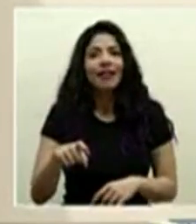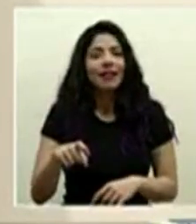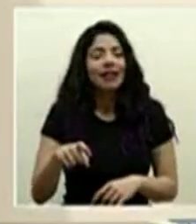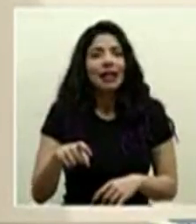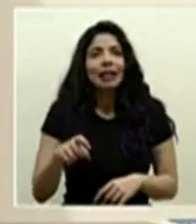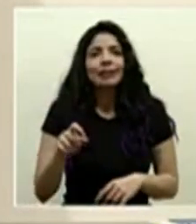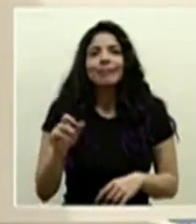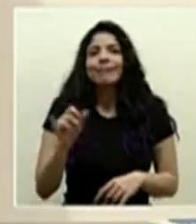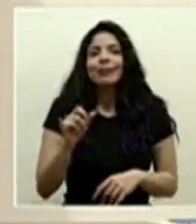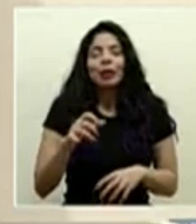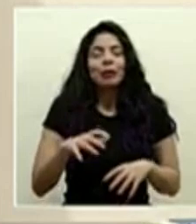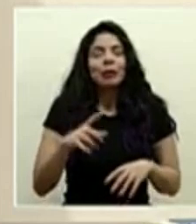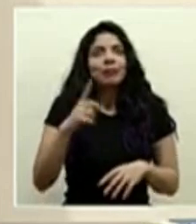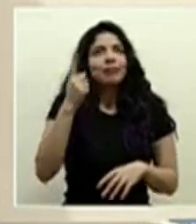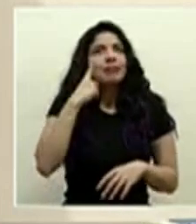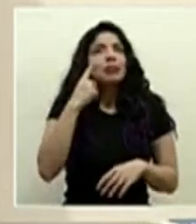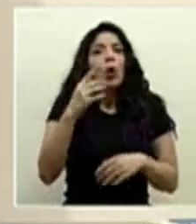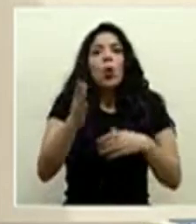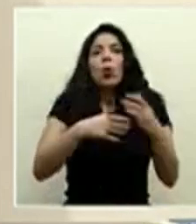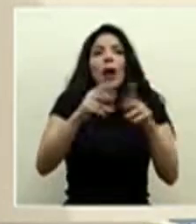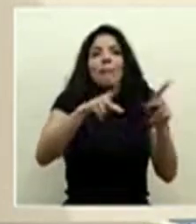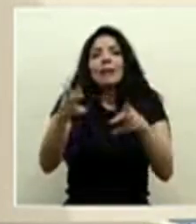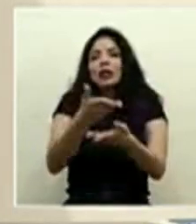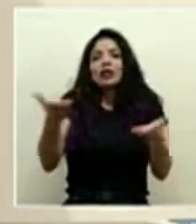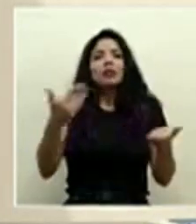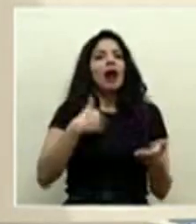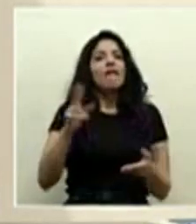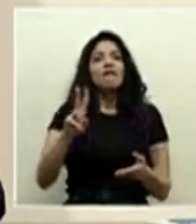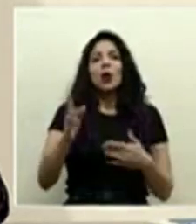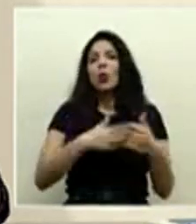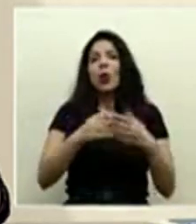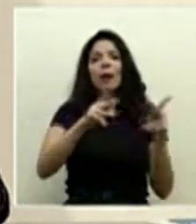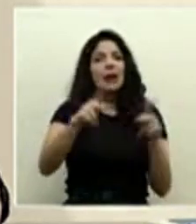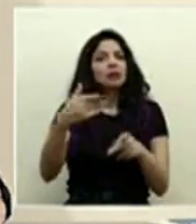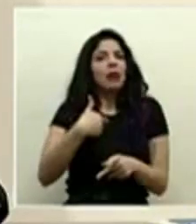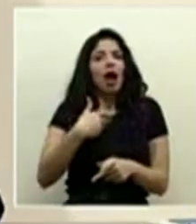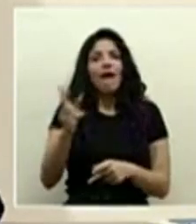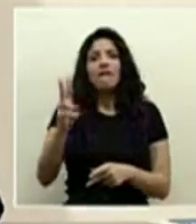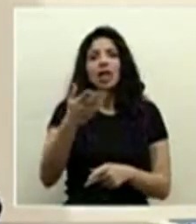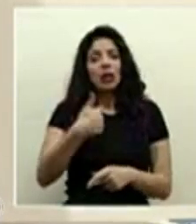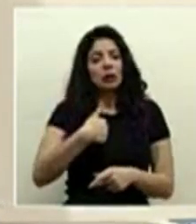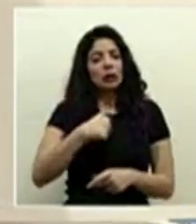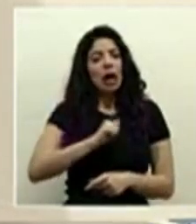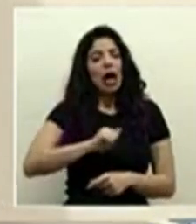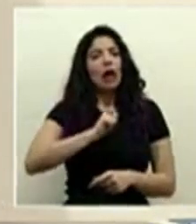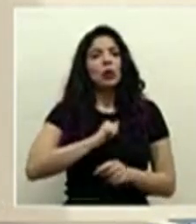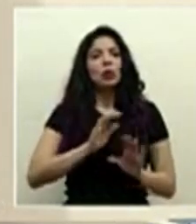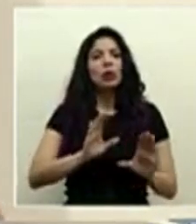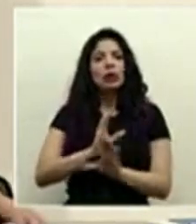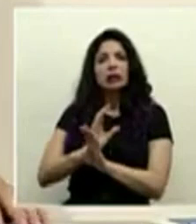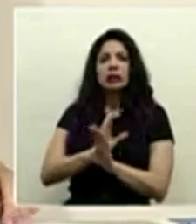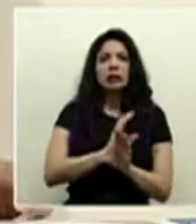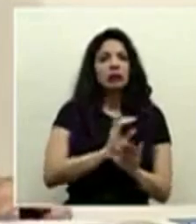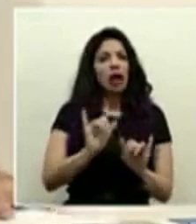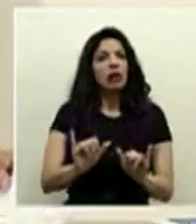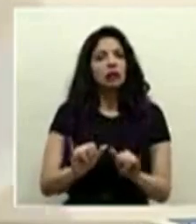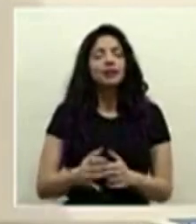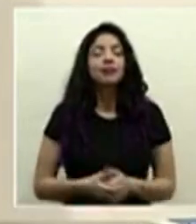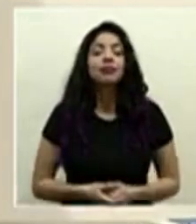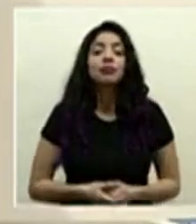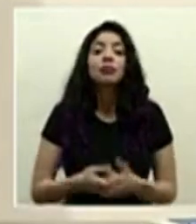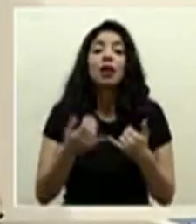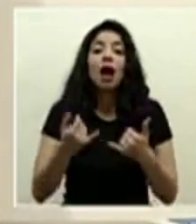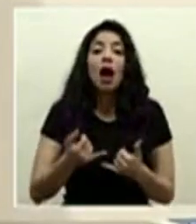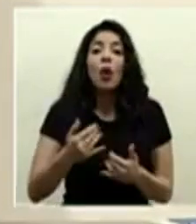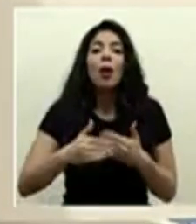prácticamente asumir que cualquier persona puede ser portadora del virus y tenemos que comportarnos acorde a eso vamos a dar